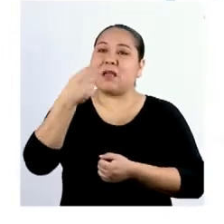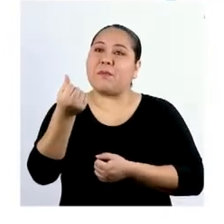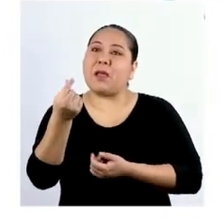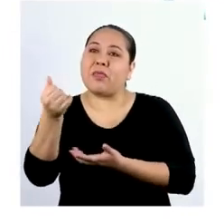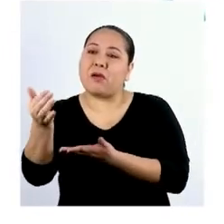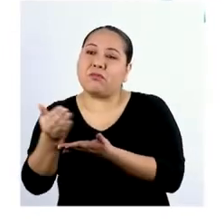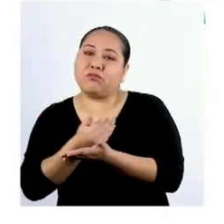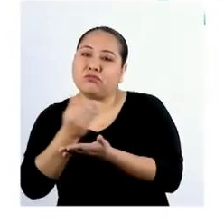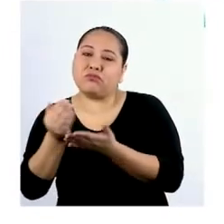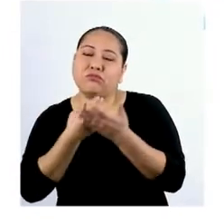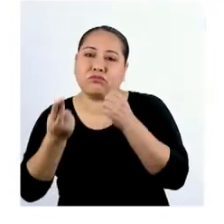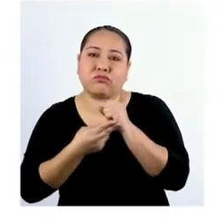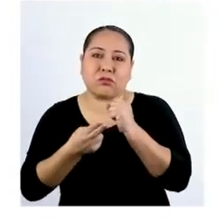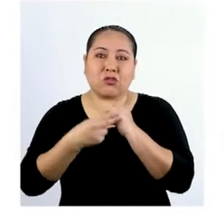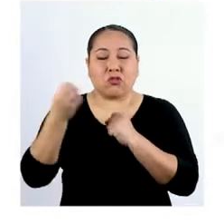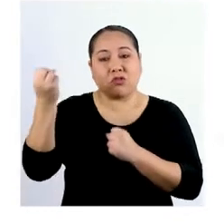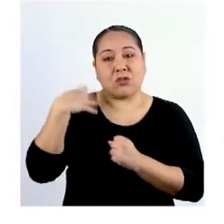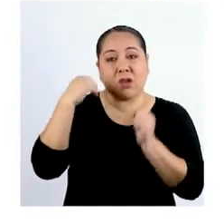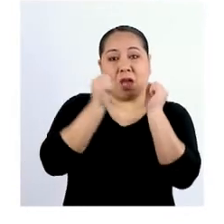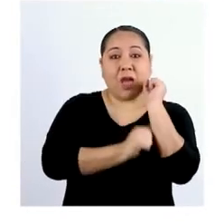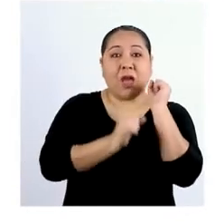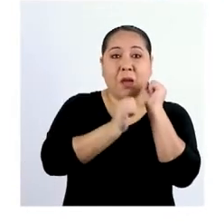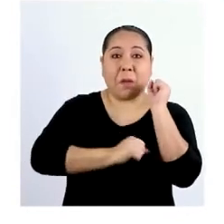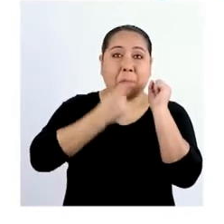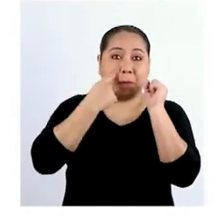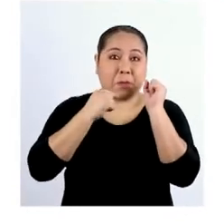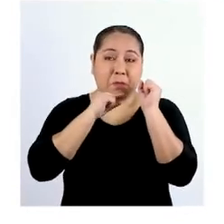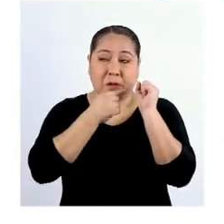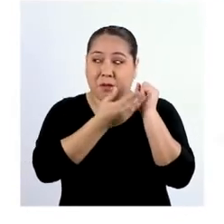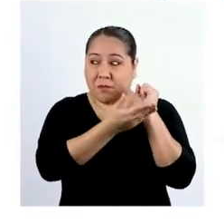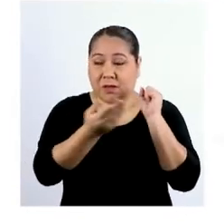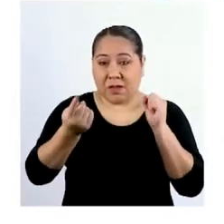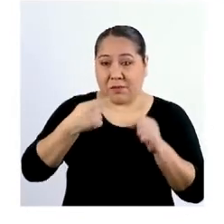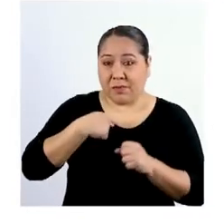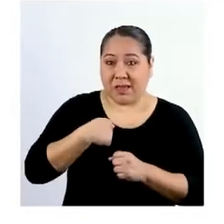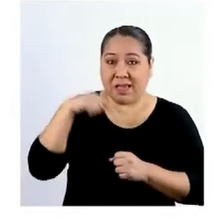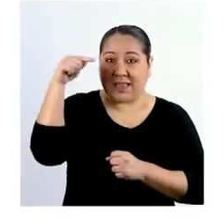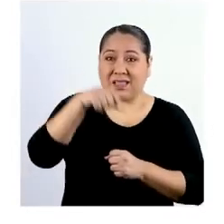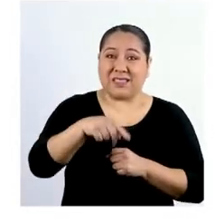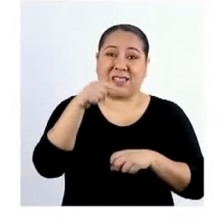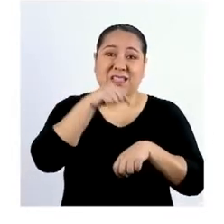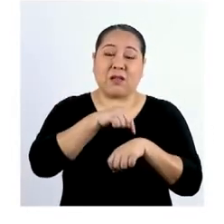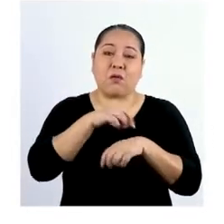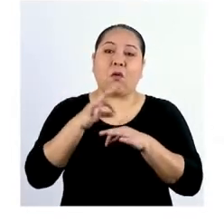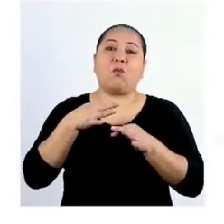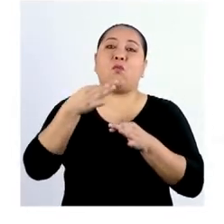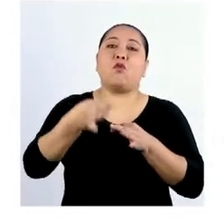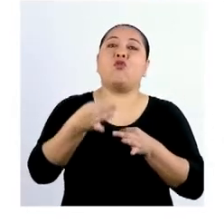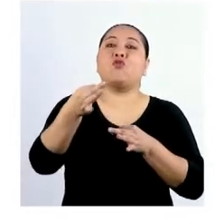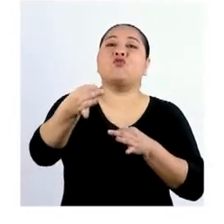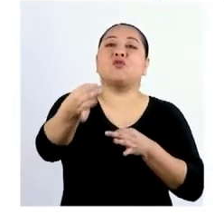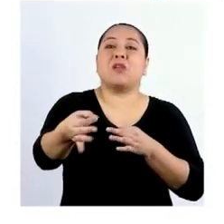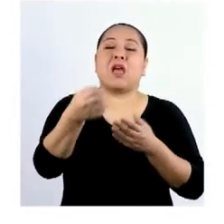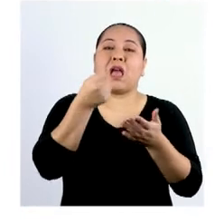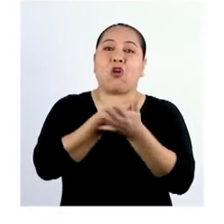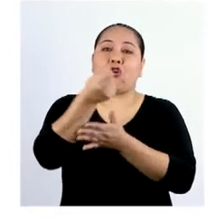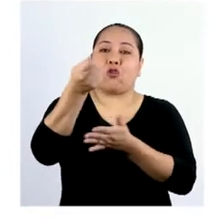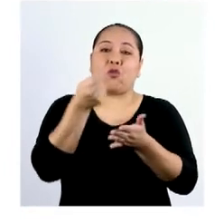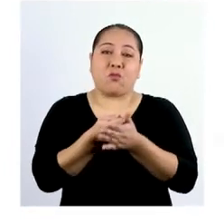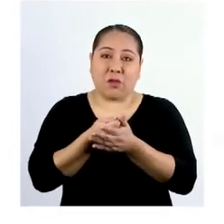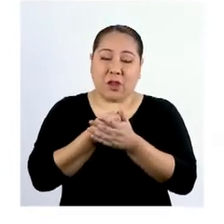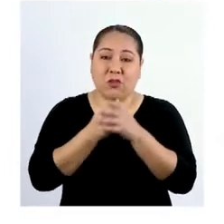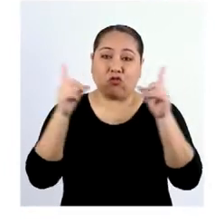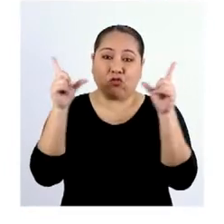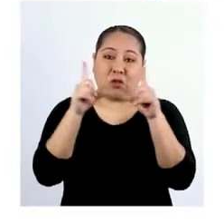sus ahorros y nos comunicaron a mis hermanos y a mí que debido a la situación tendríamos que postergar la compra de un nuevo